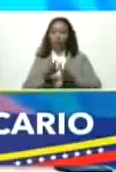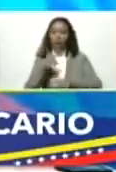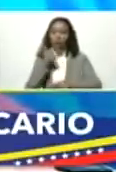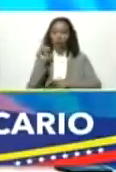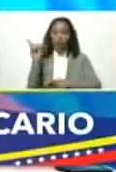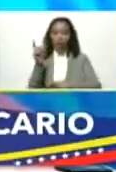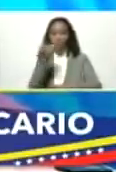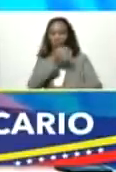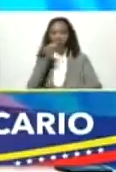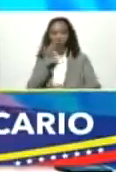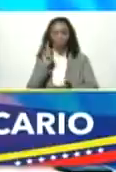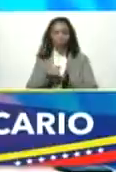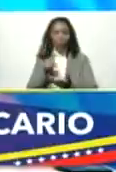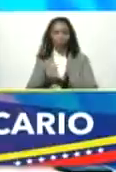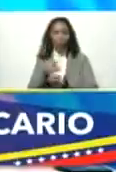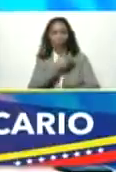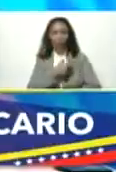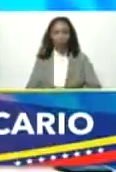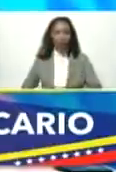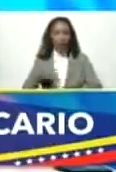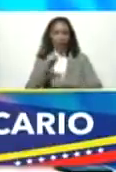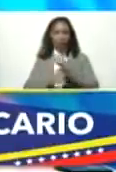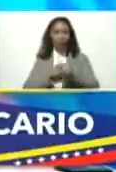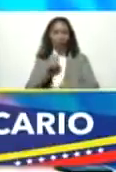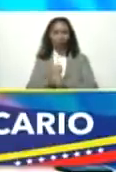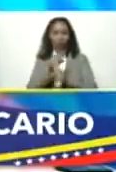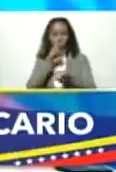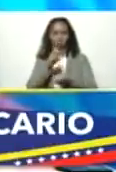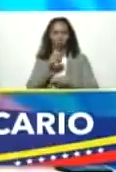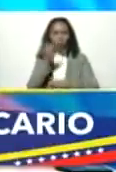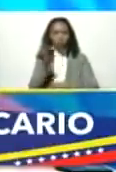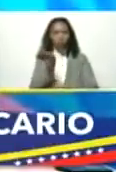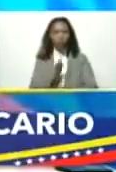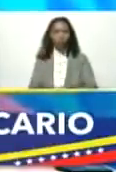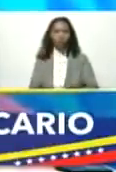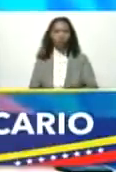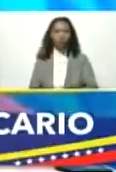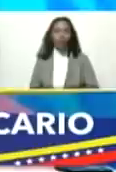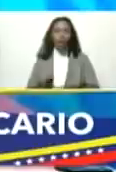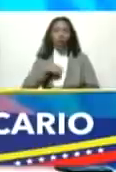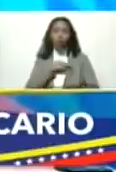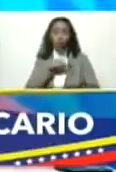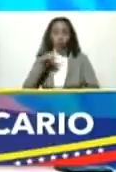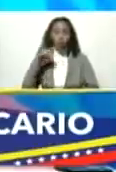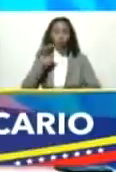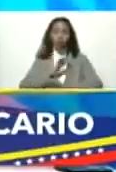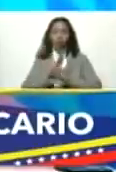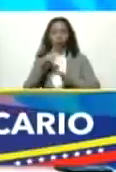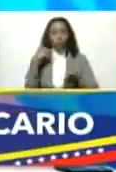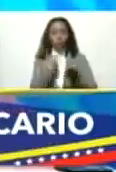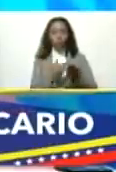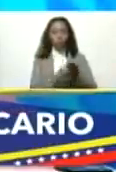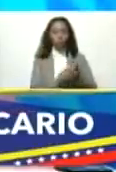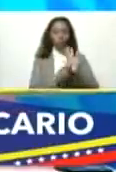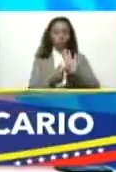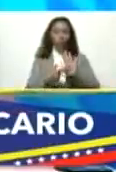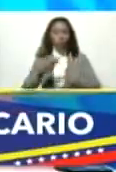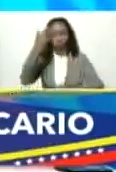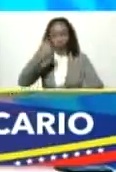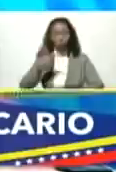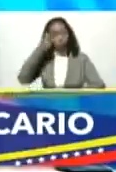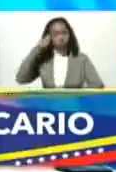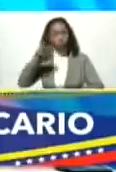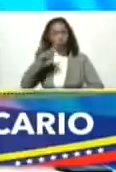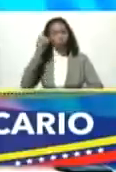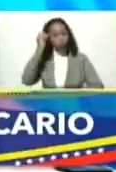extraordinaria intervención el presidente de la asociación bancaria usted nosotros hemos demostrado que somos un pueblo capaz